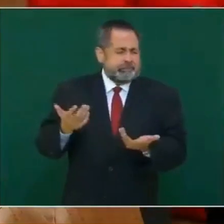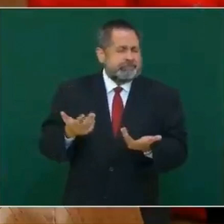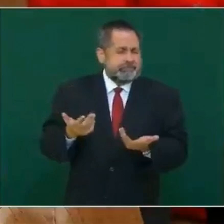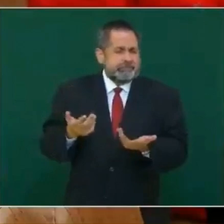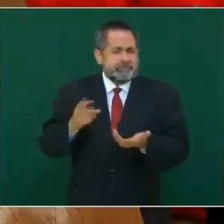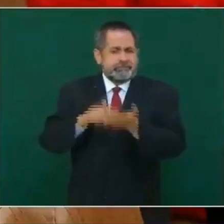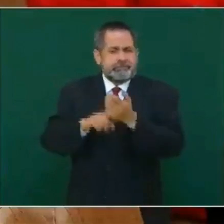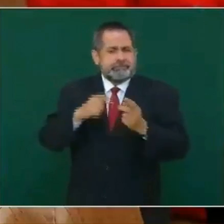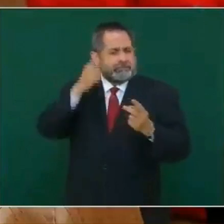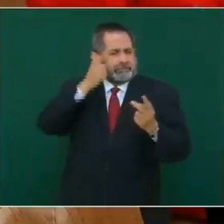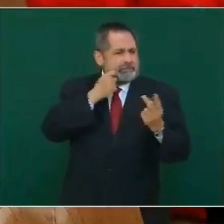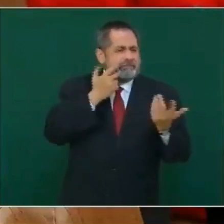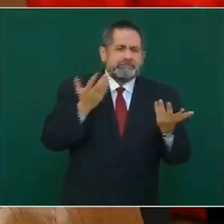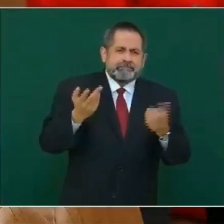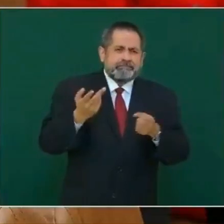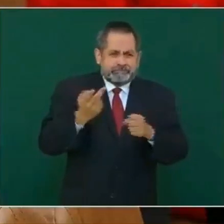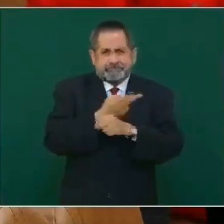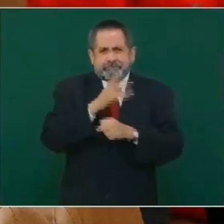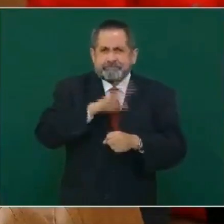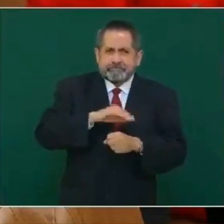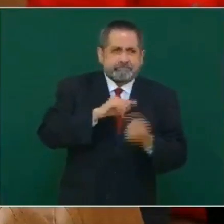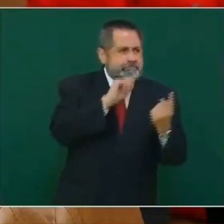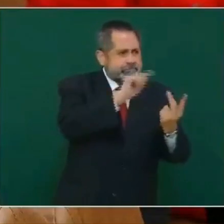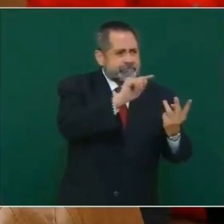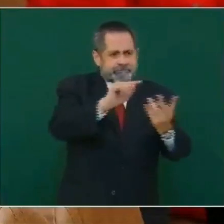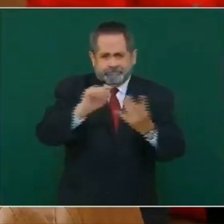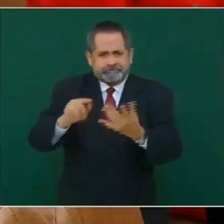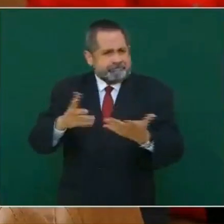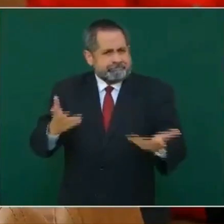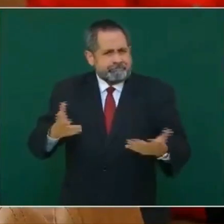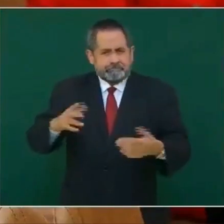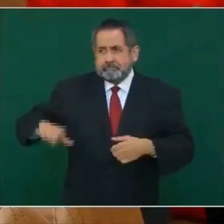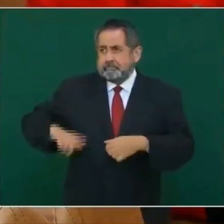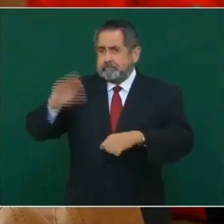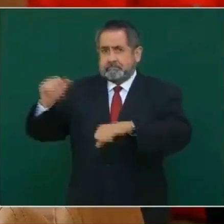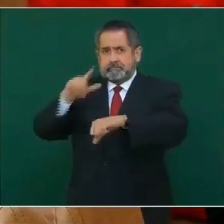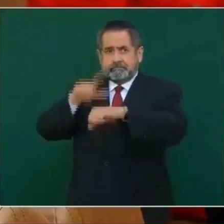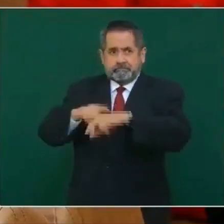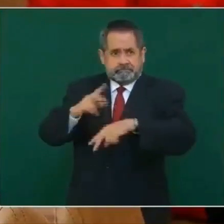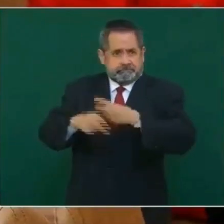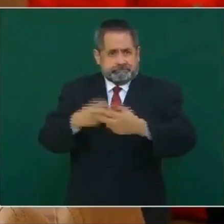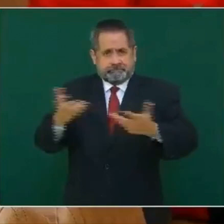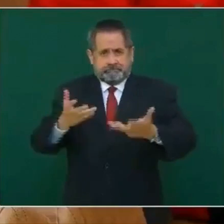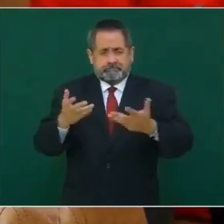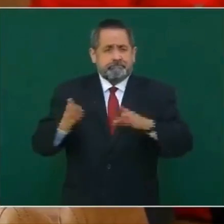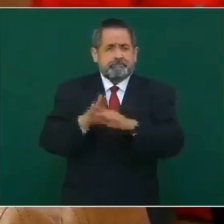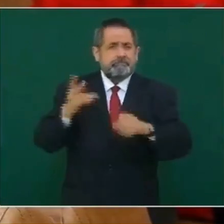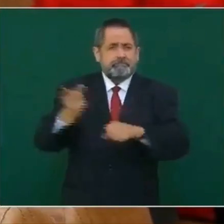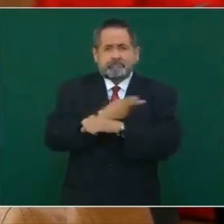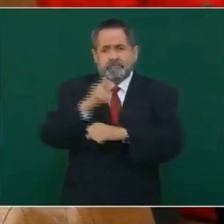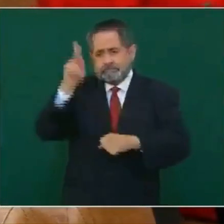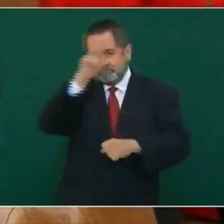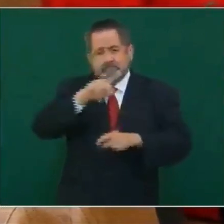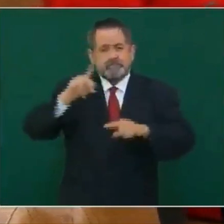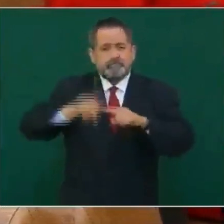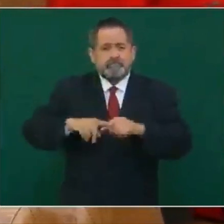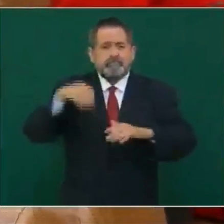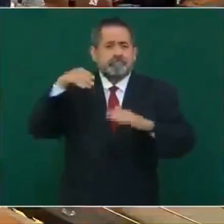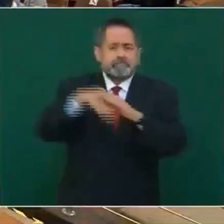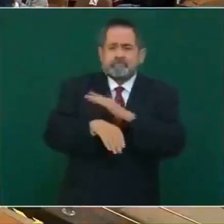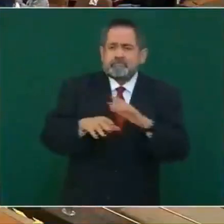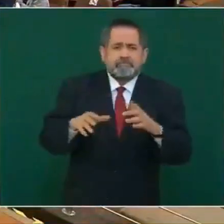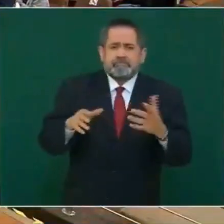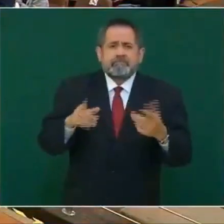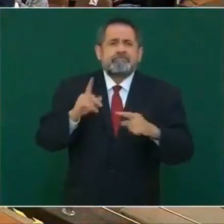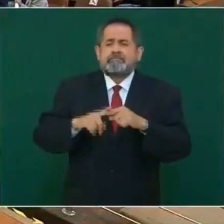en Acapulco. ¿Qué está haciendo el gobierno federal ante estos casos, pues donde el más afectado termina siendo San Juan Pueblo?